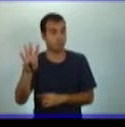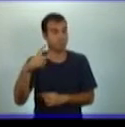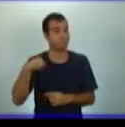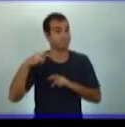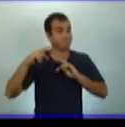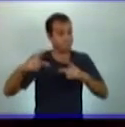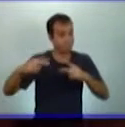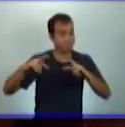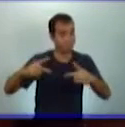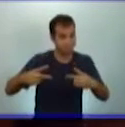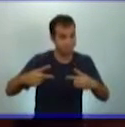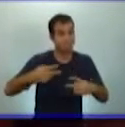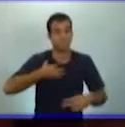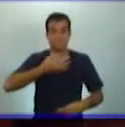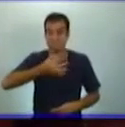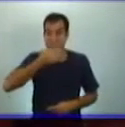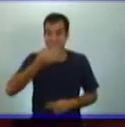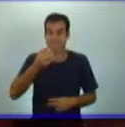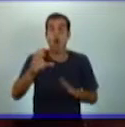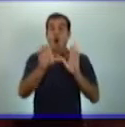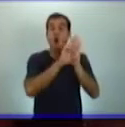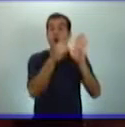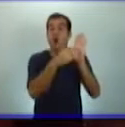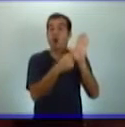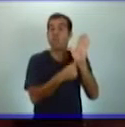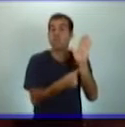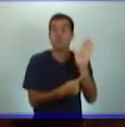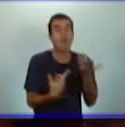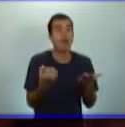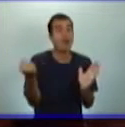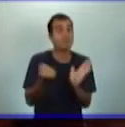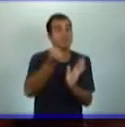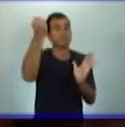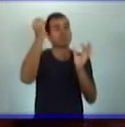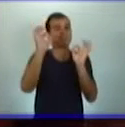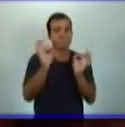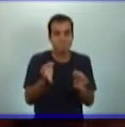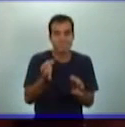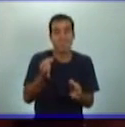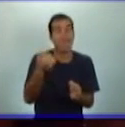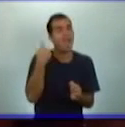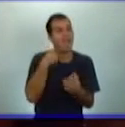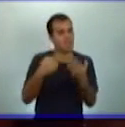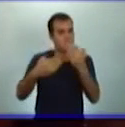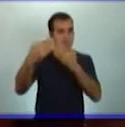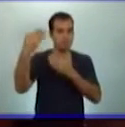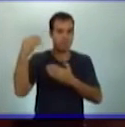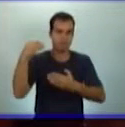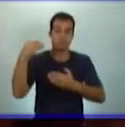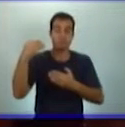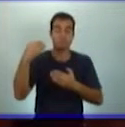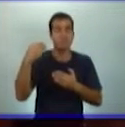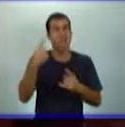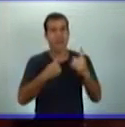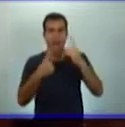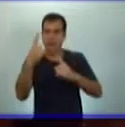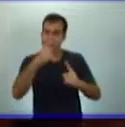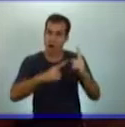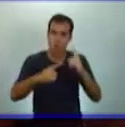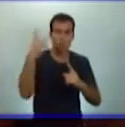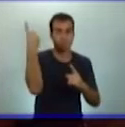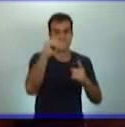la constitución se aprobó el año pasado. Por tanto, hay actividades que vamos a trabajar hoy